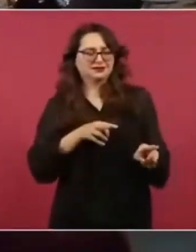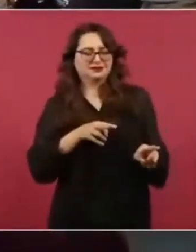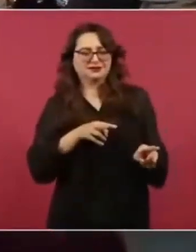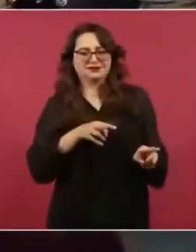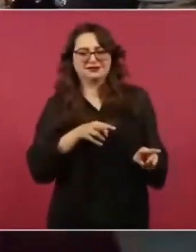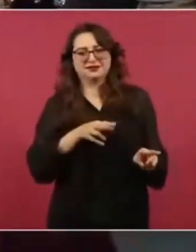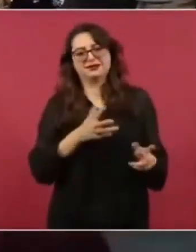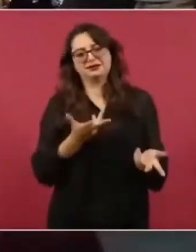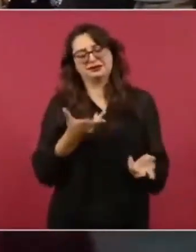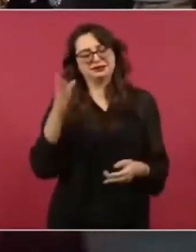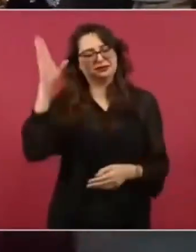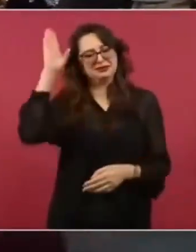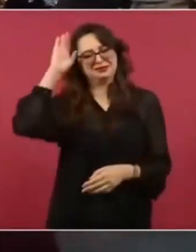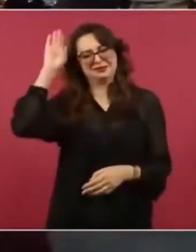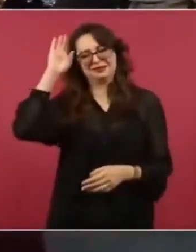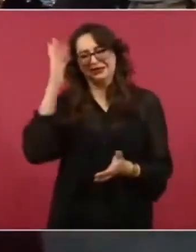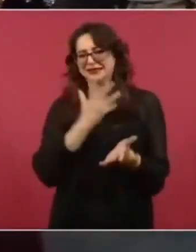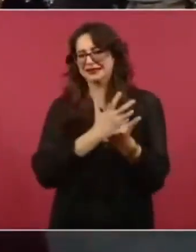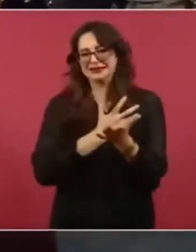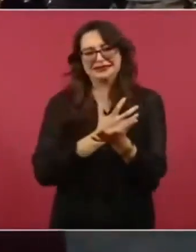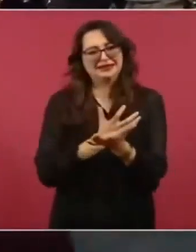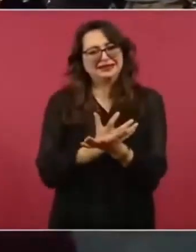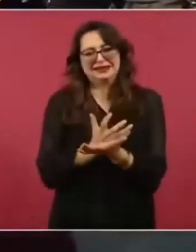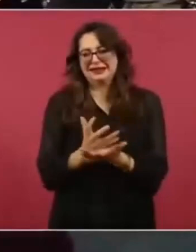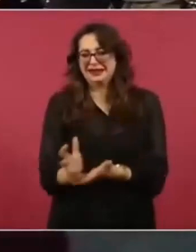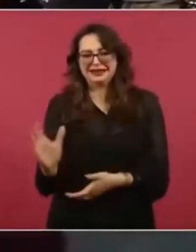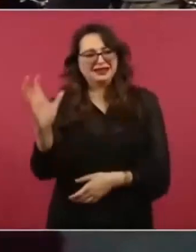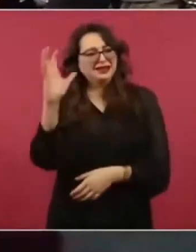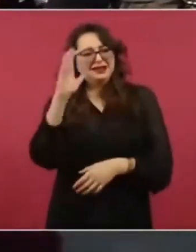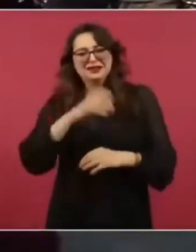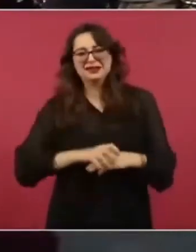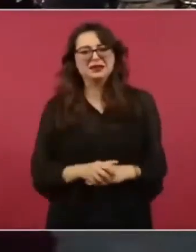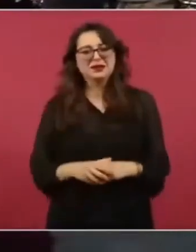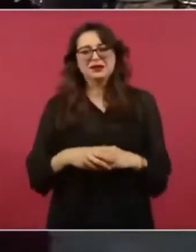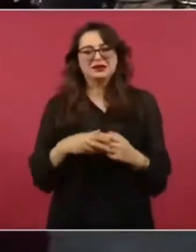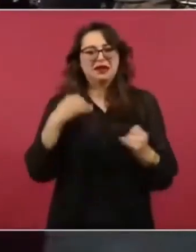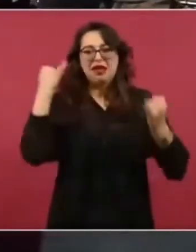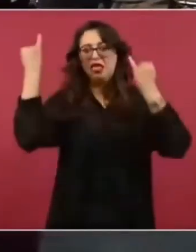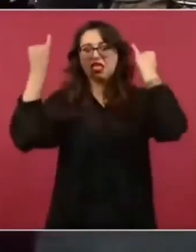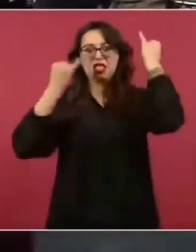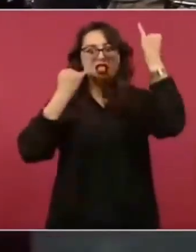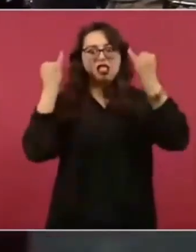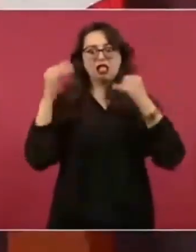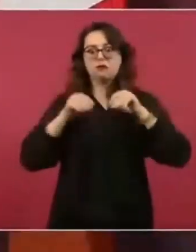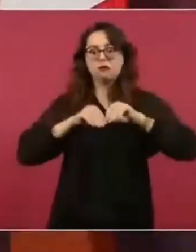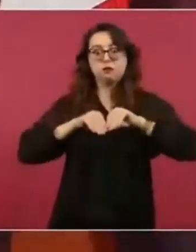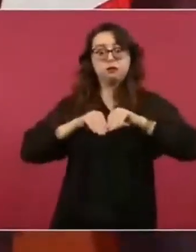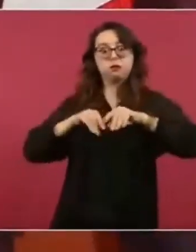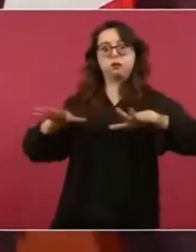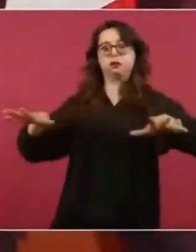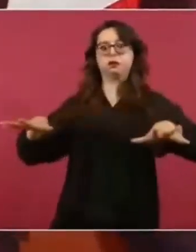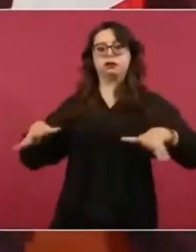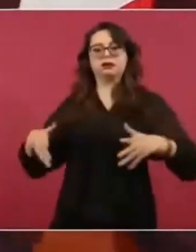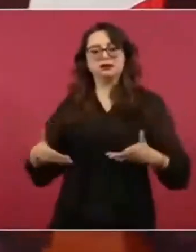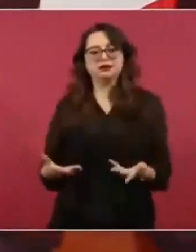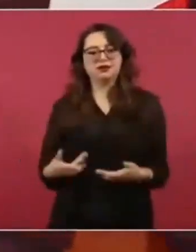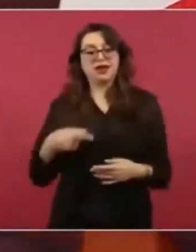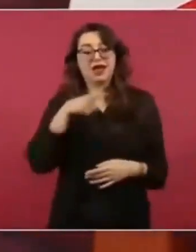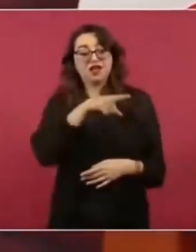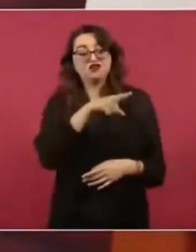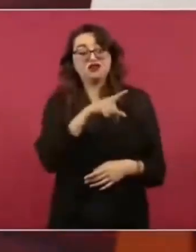amarillismo. Y también nuestros adversarios quisieran